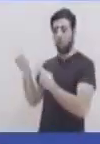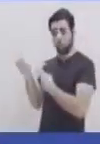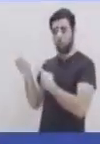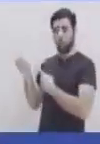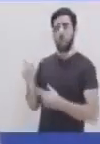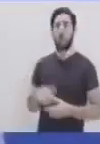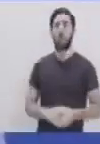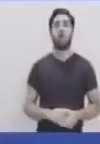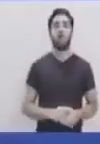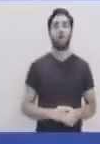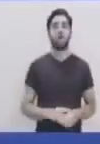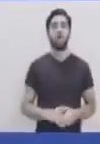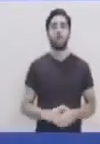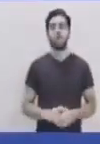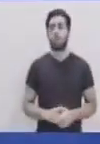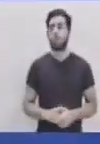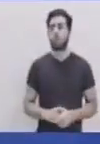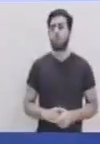hacia el otro